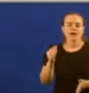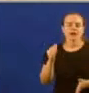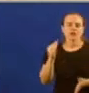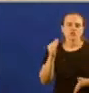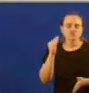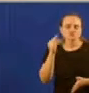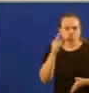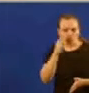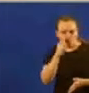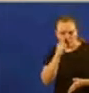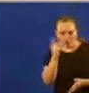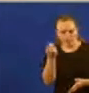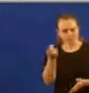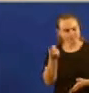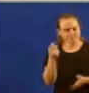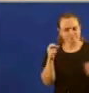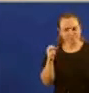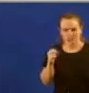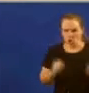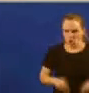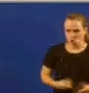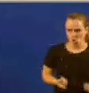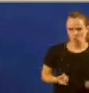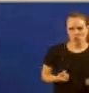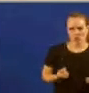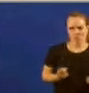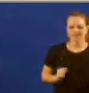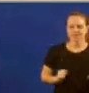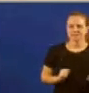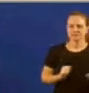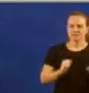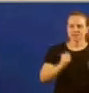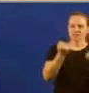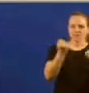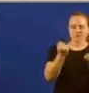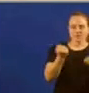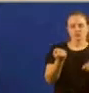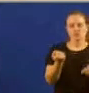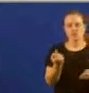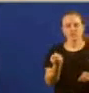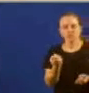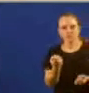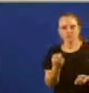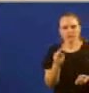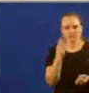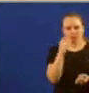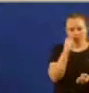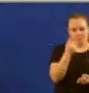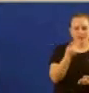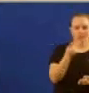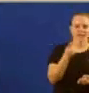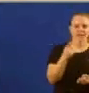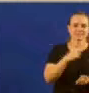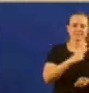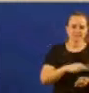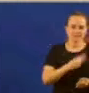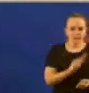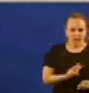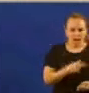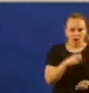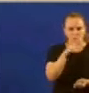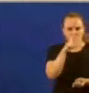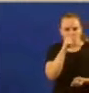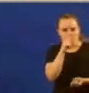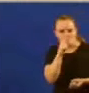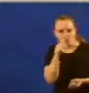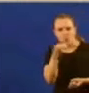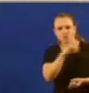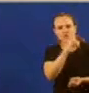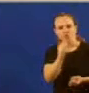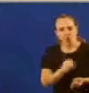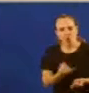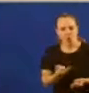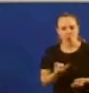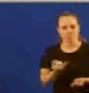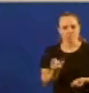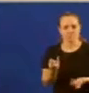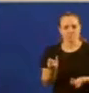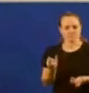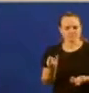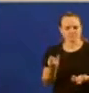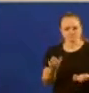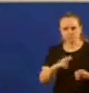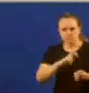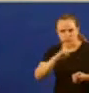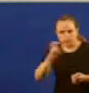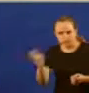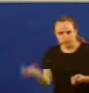a maior noticia e o sonamento sigue pendente en Ribeira en Santiago en Pollo en San Xenxo en Foz en Noia en